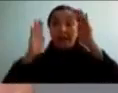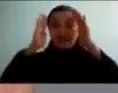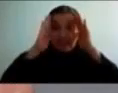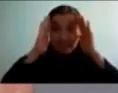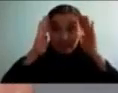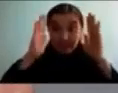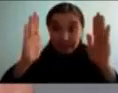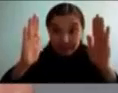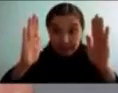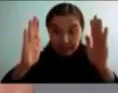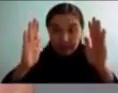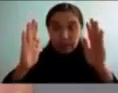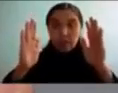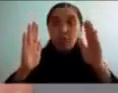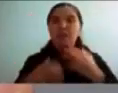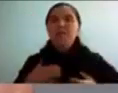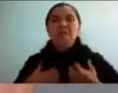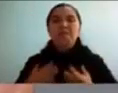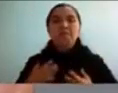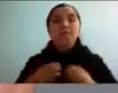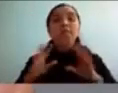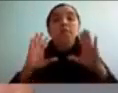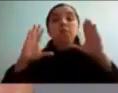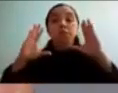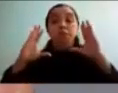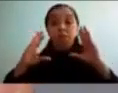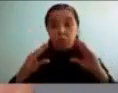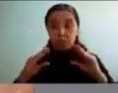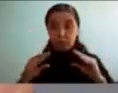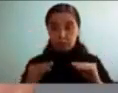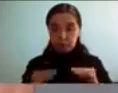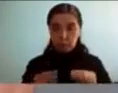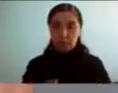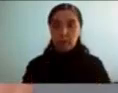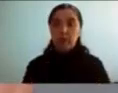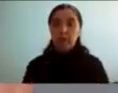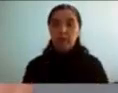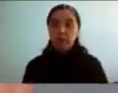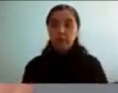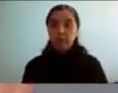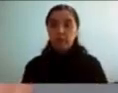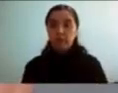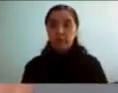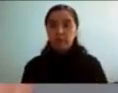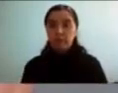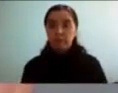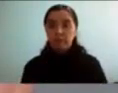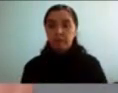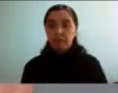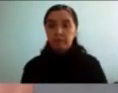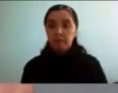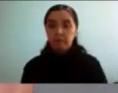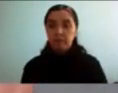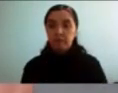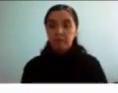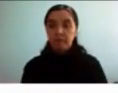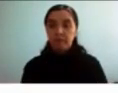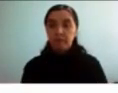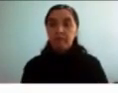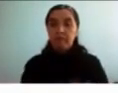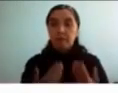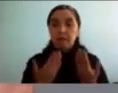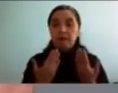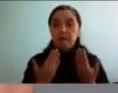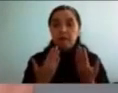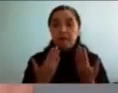el malestar en estos alumnos entonces bueno pues